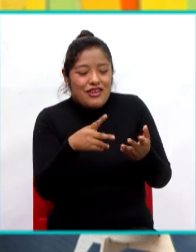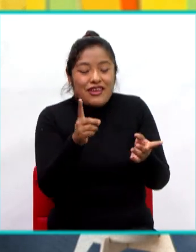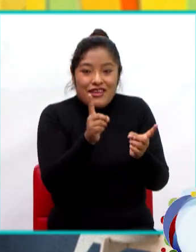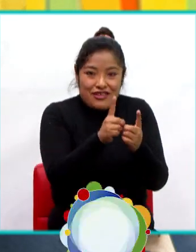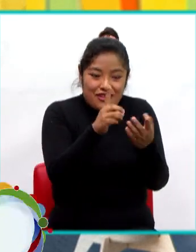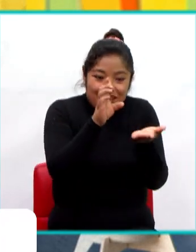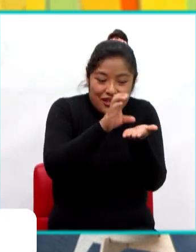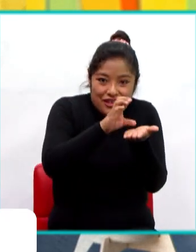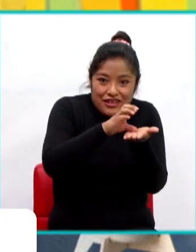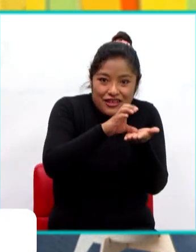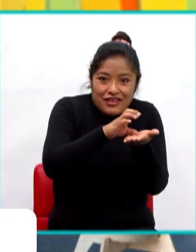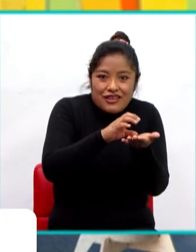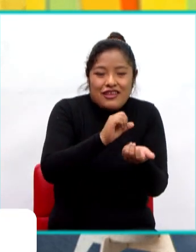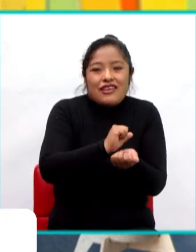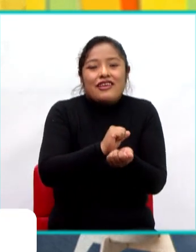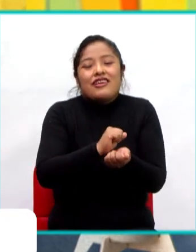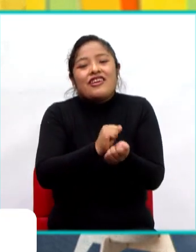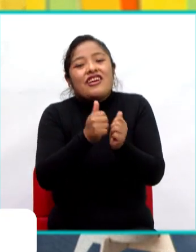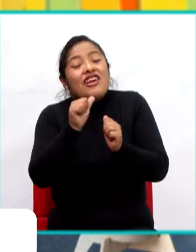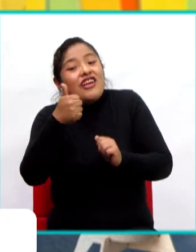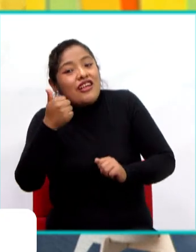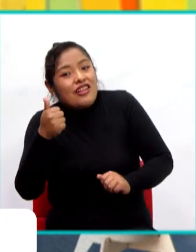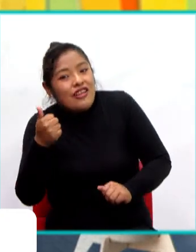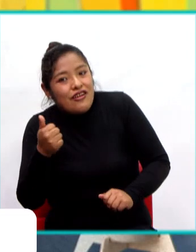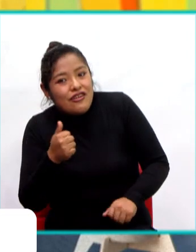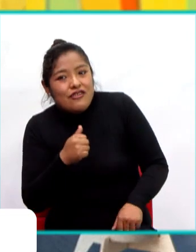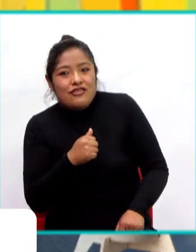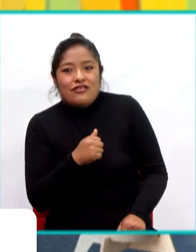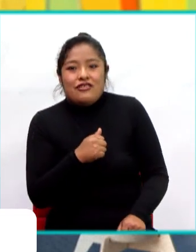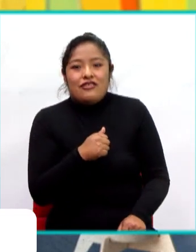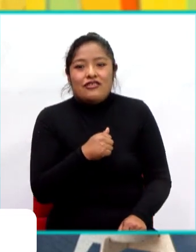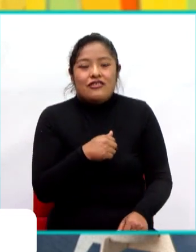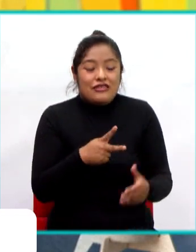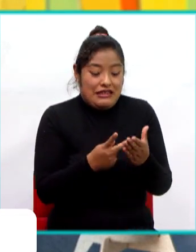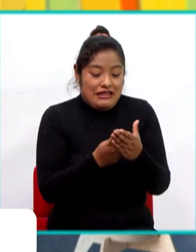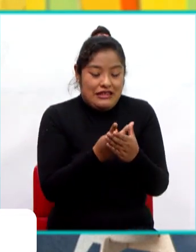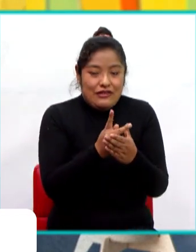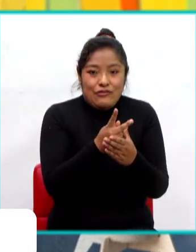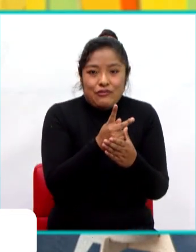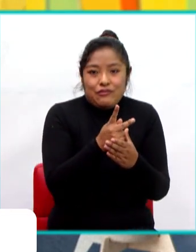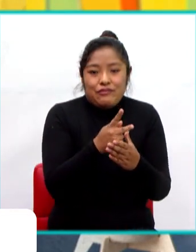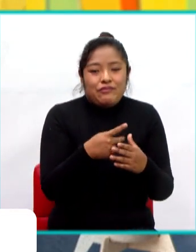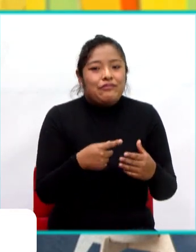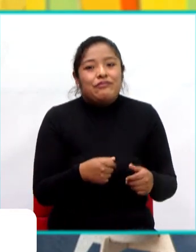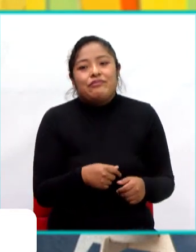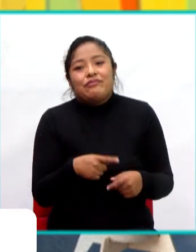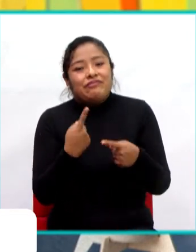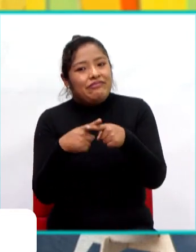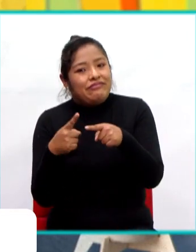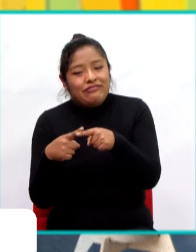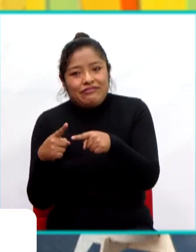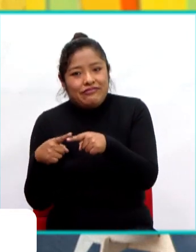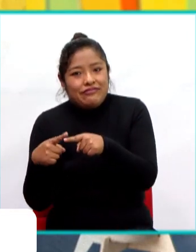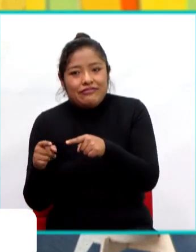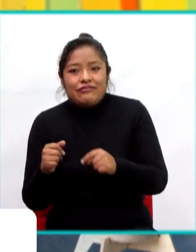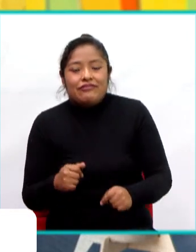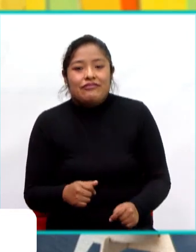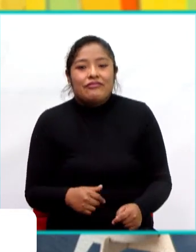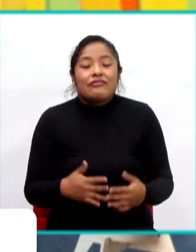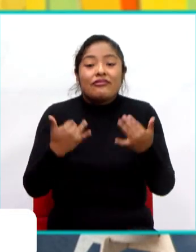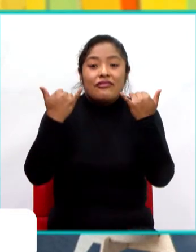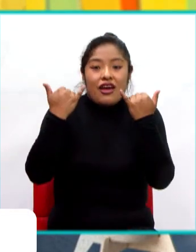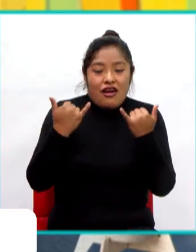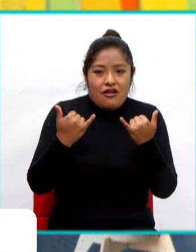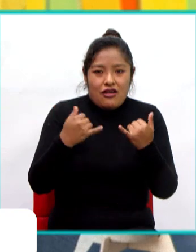la escleroquina se encuentra casi en la mayoría del reino plantario. Muy bien, ahora, a manera de